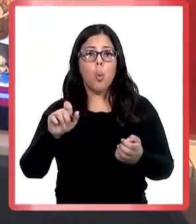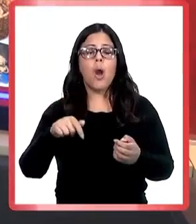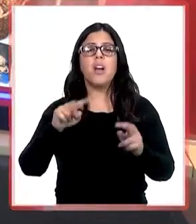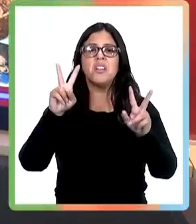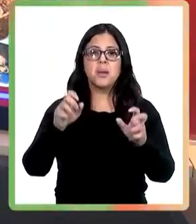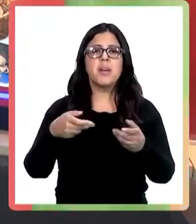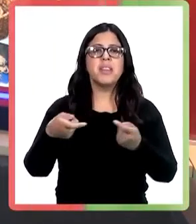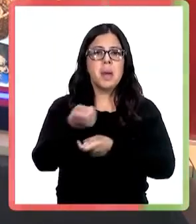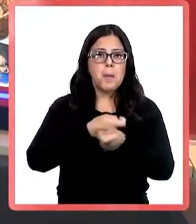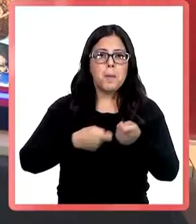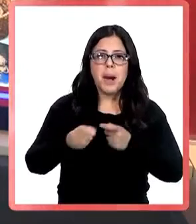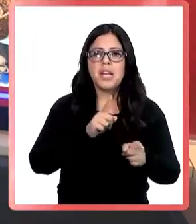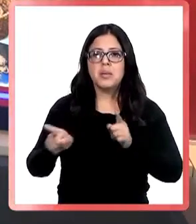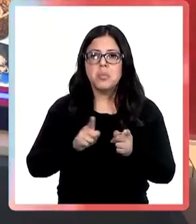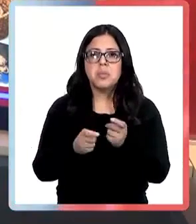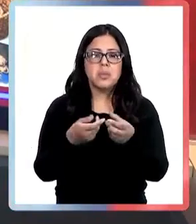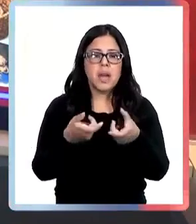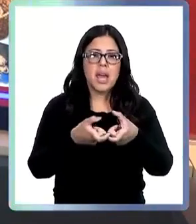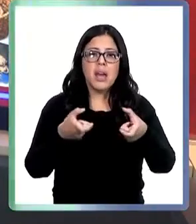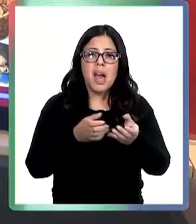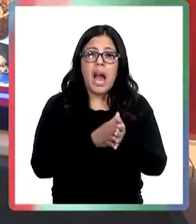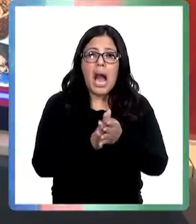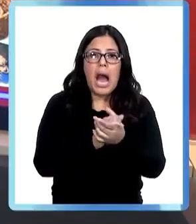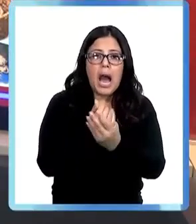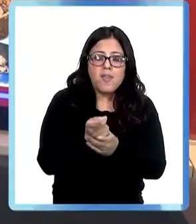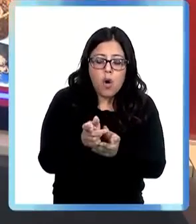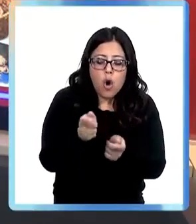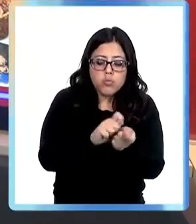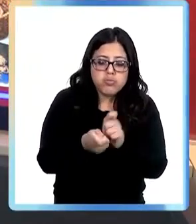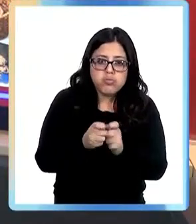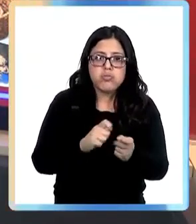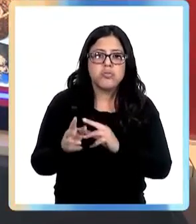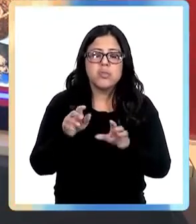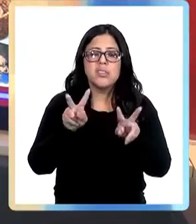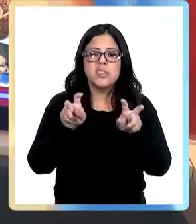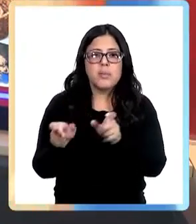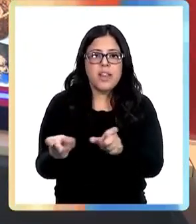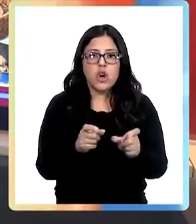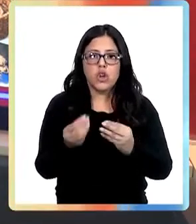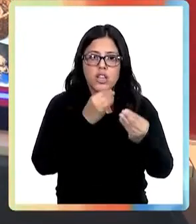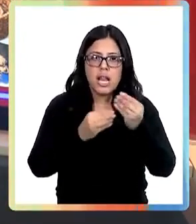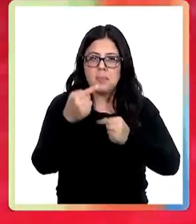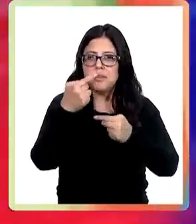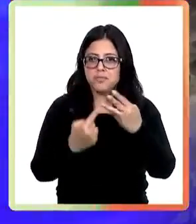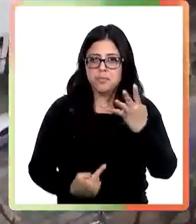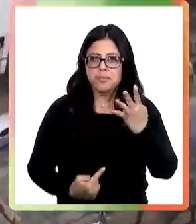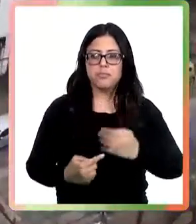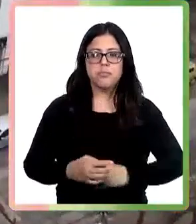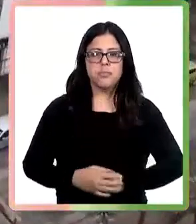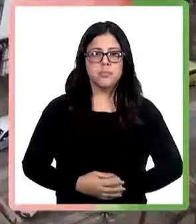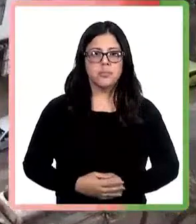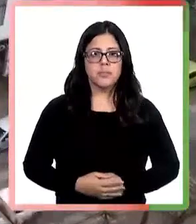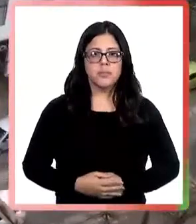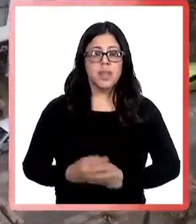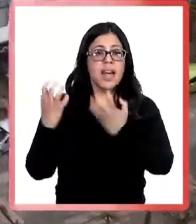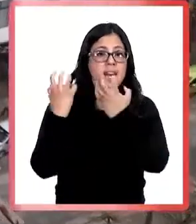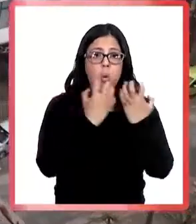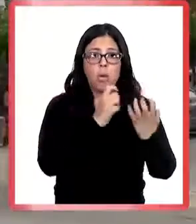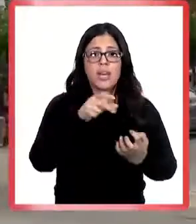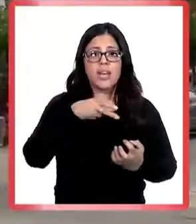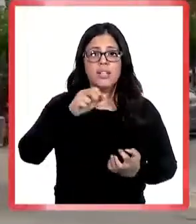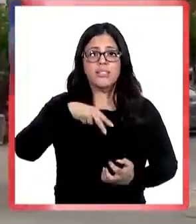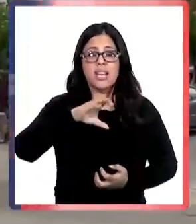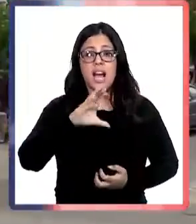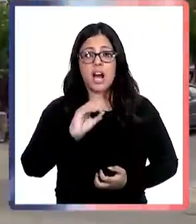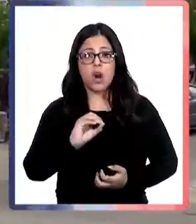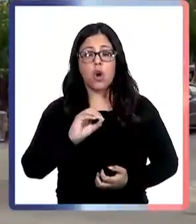de empresas, elaboración de jabones o manejo de alimentos. TV5 de Linares nos cuenta más. Cauquenes, Chanco,